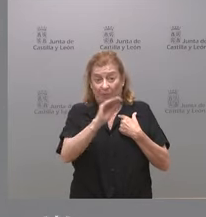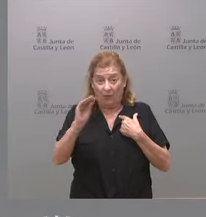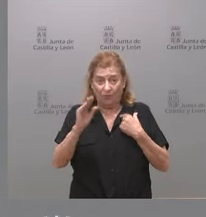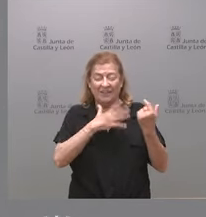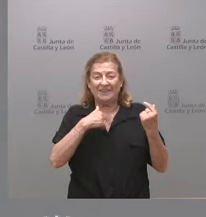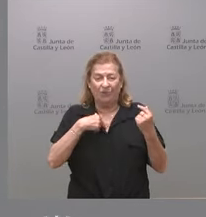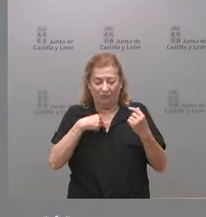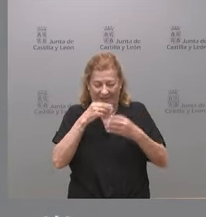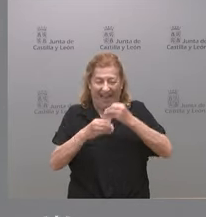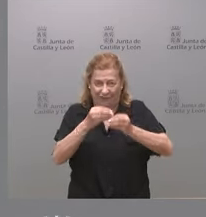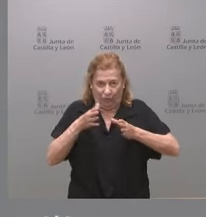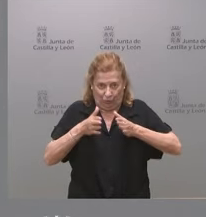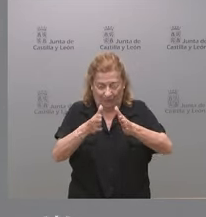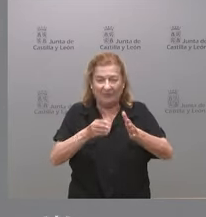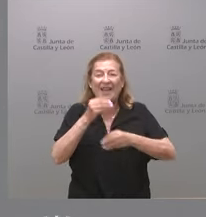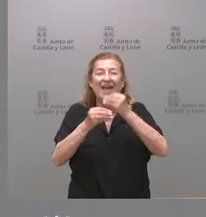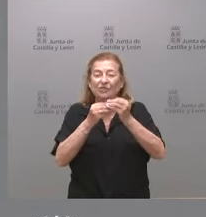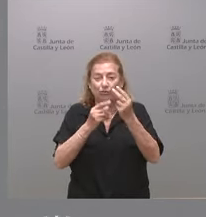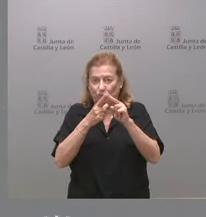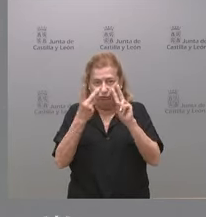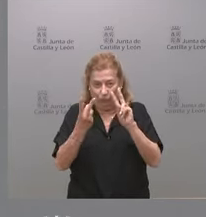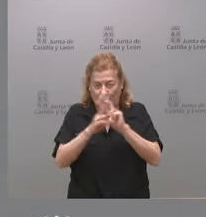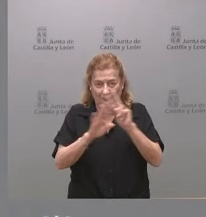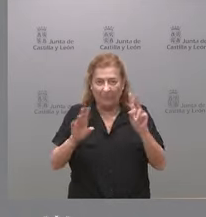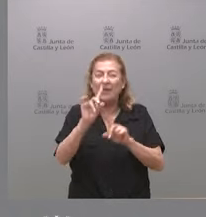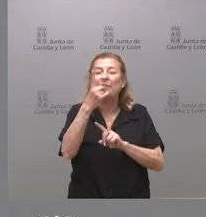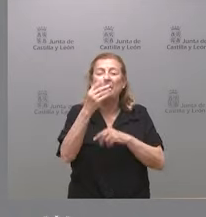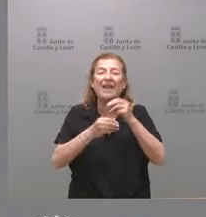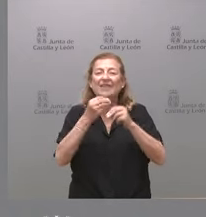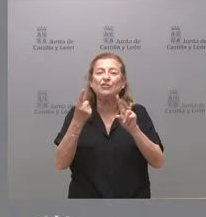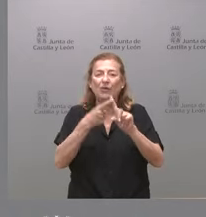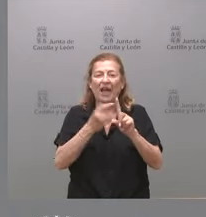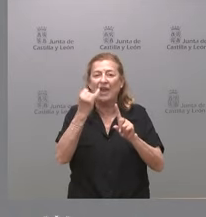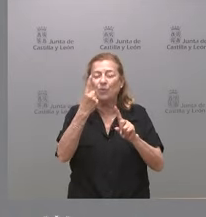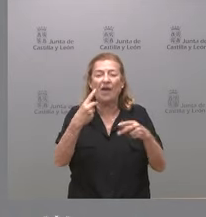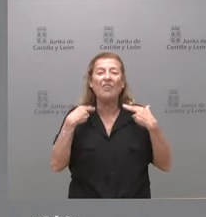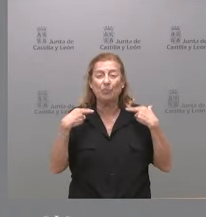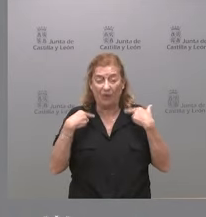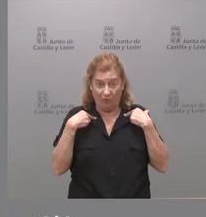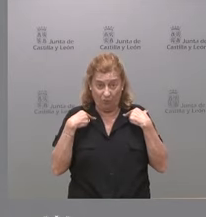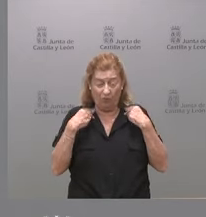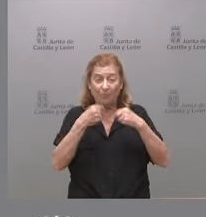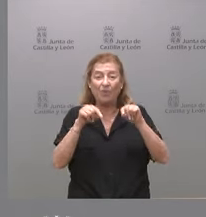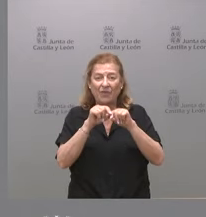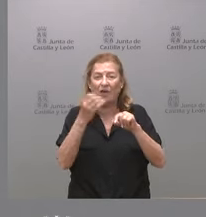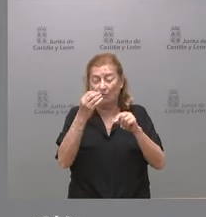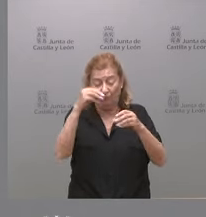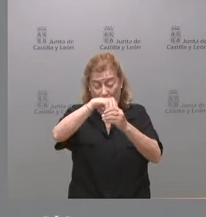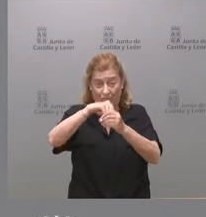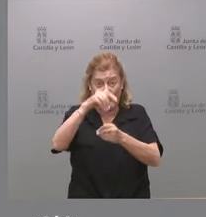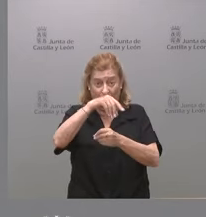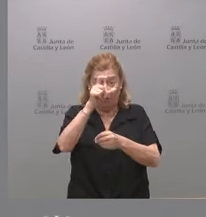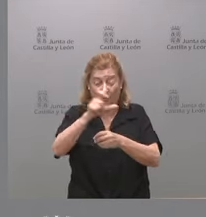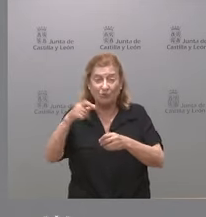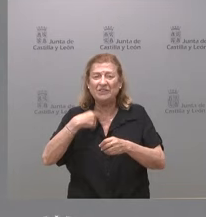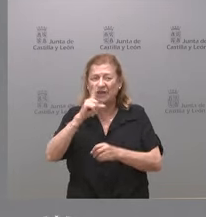ir a los hechos y los hechos son dos el primer hecho es que hay una diputación provincial con una composición y si